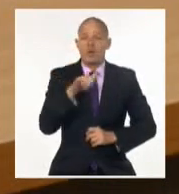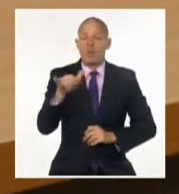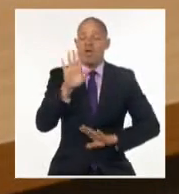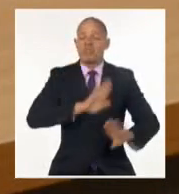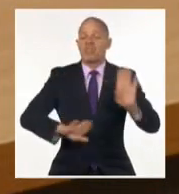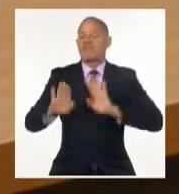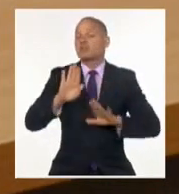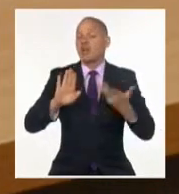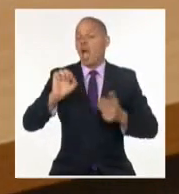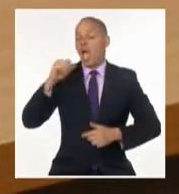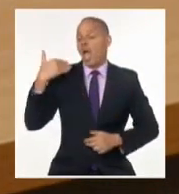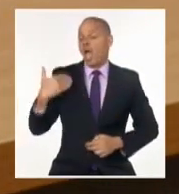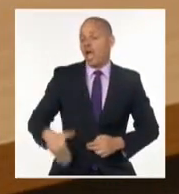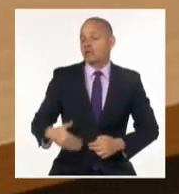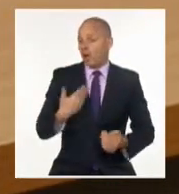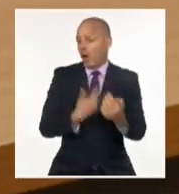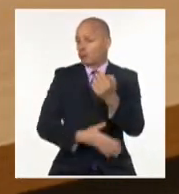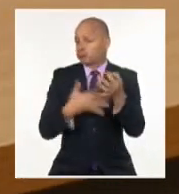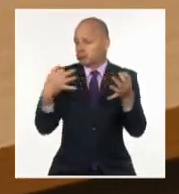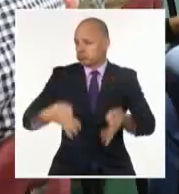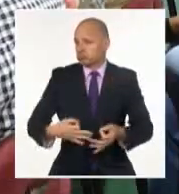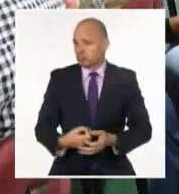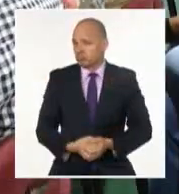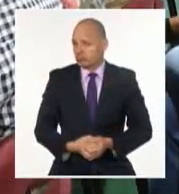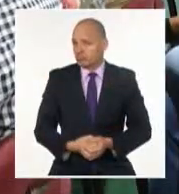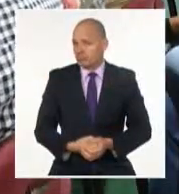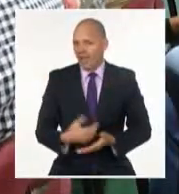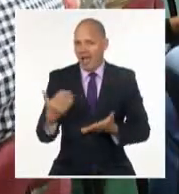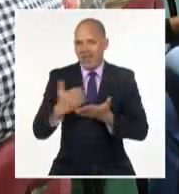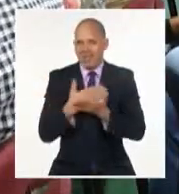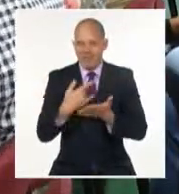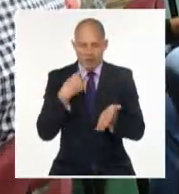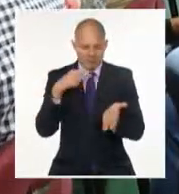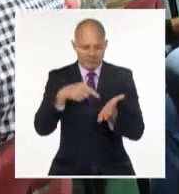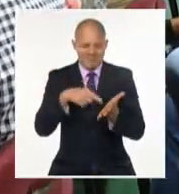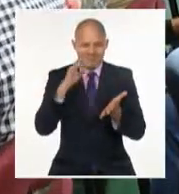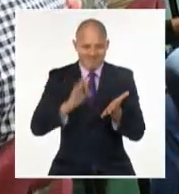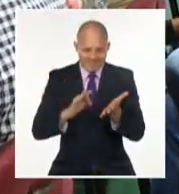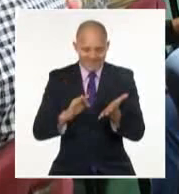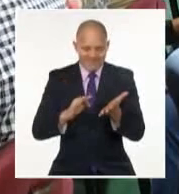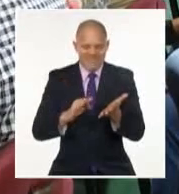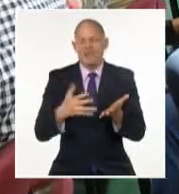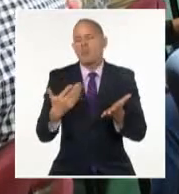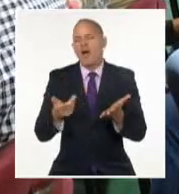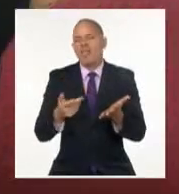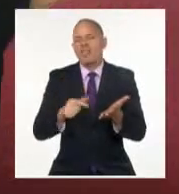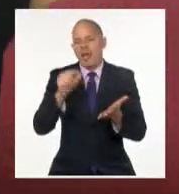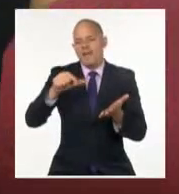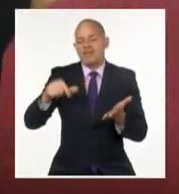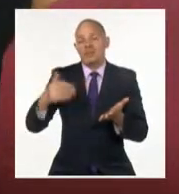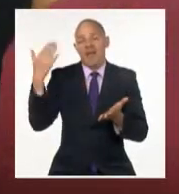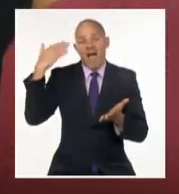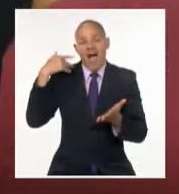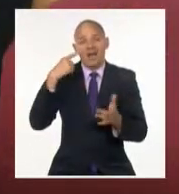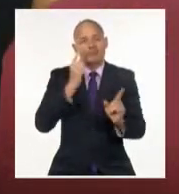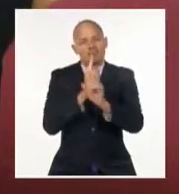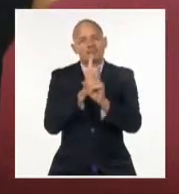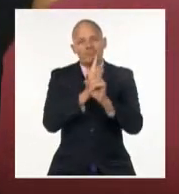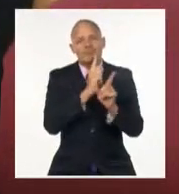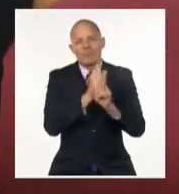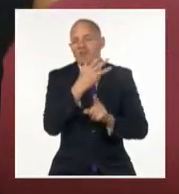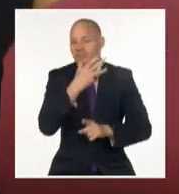conocía a Fidel será siempre un libro con deudas ante las miles de personas en Cuba y el mundo que vivieron el tiempo de Fidel.